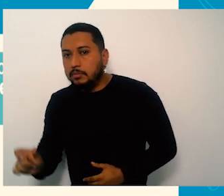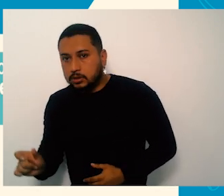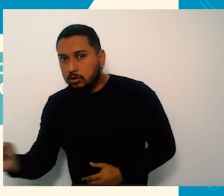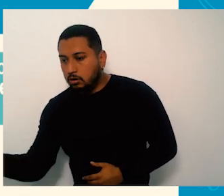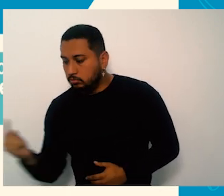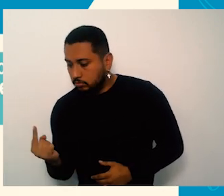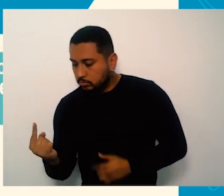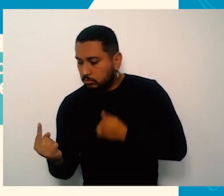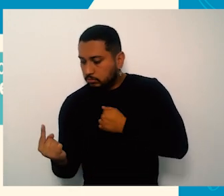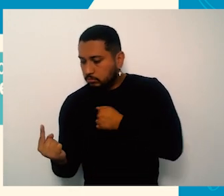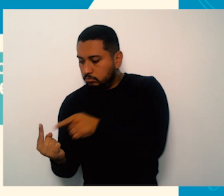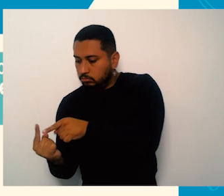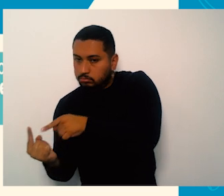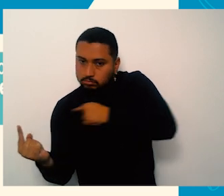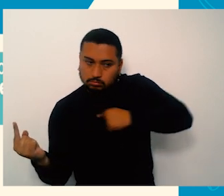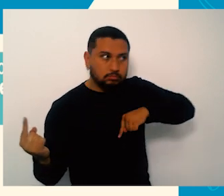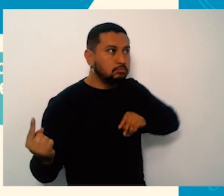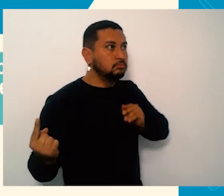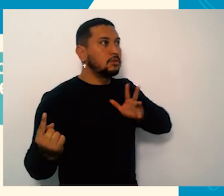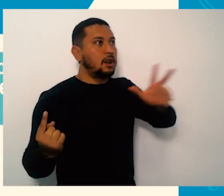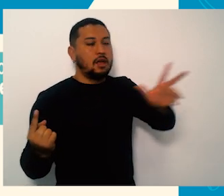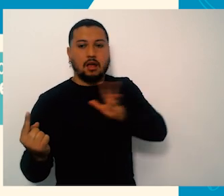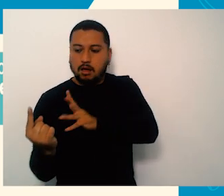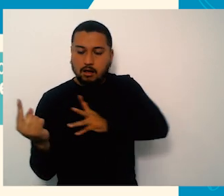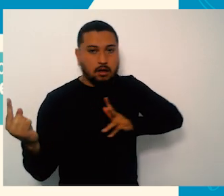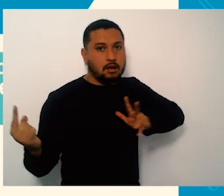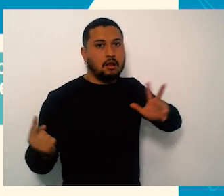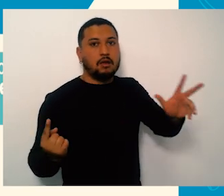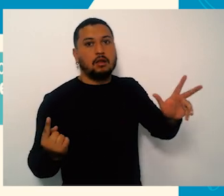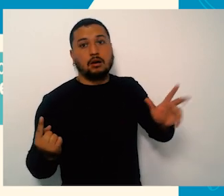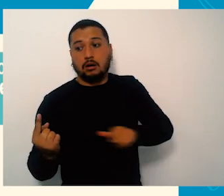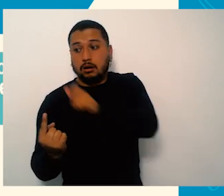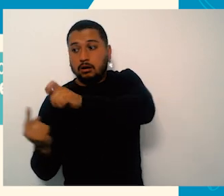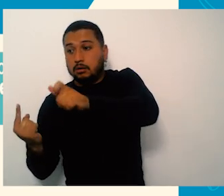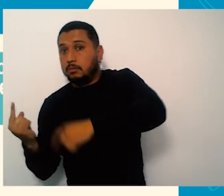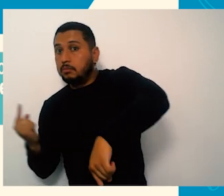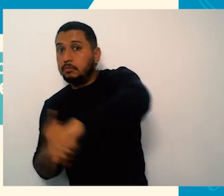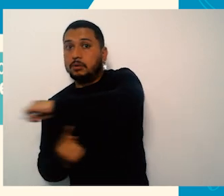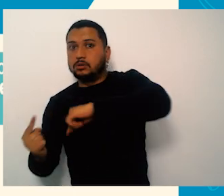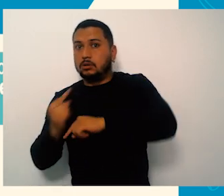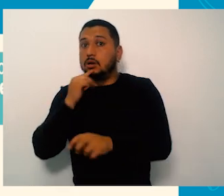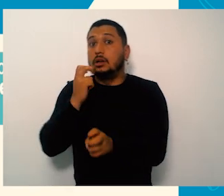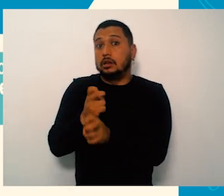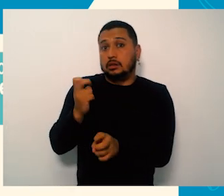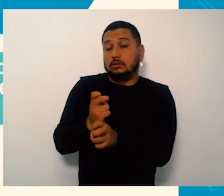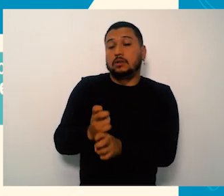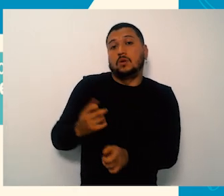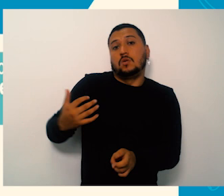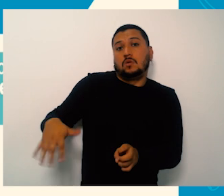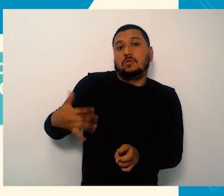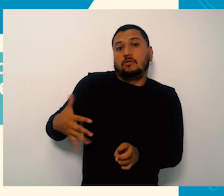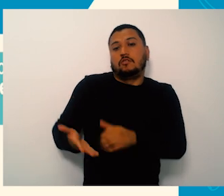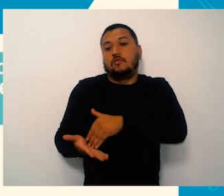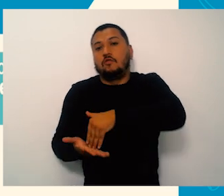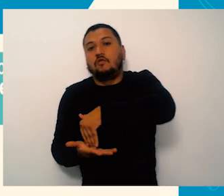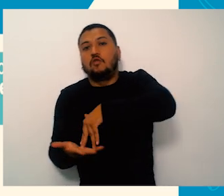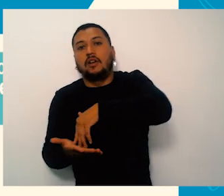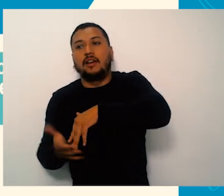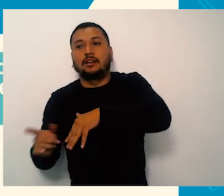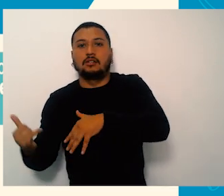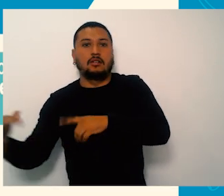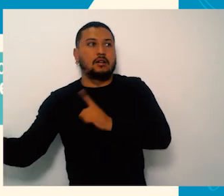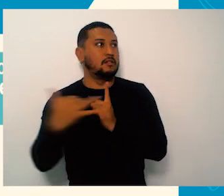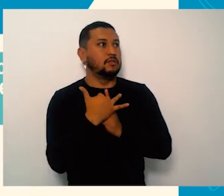o sea, en salud no es fácil buscar el equilibrio, pero estamos intentando no solo desde el punto de vista de mejorar la